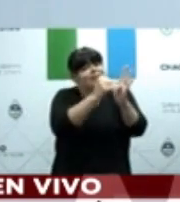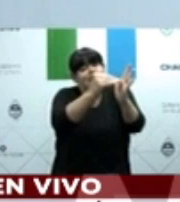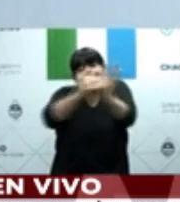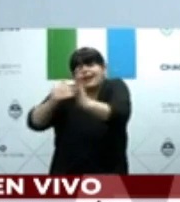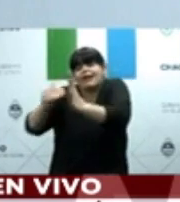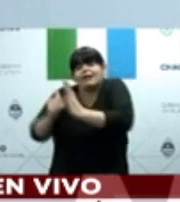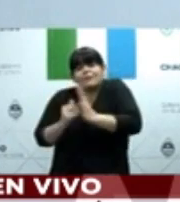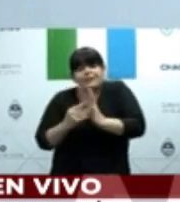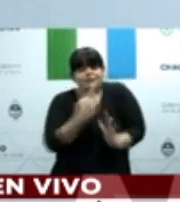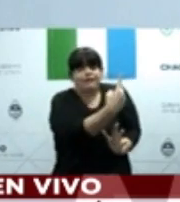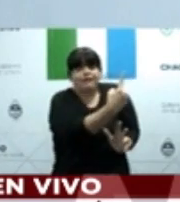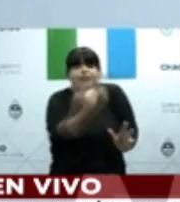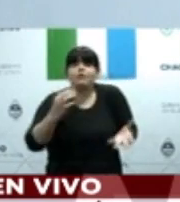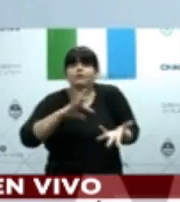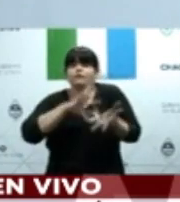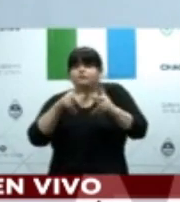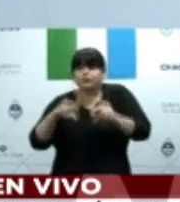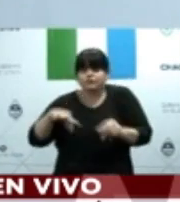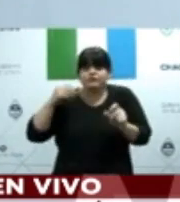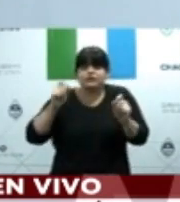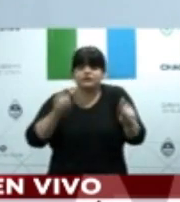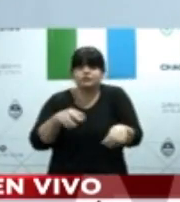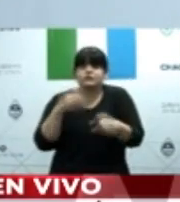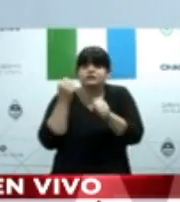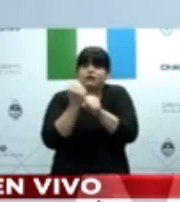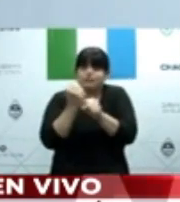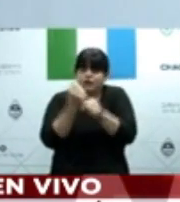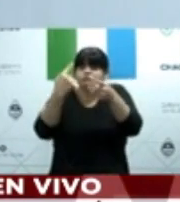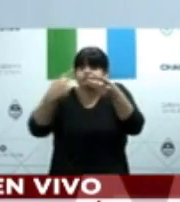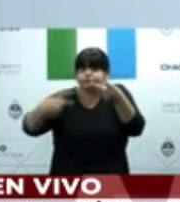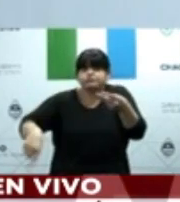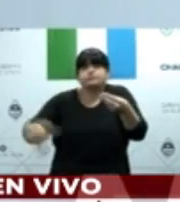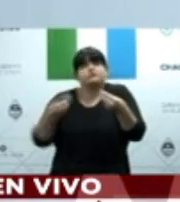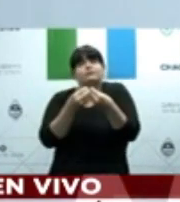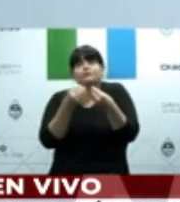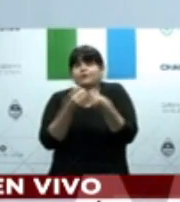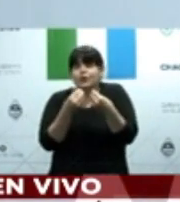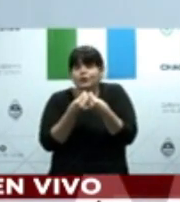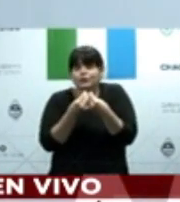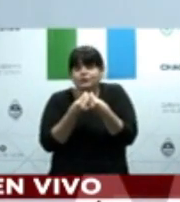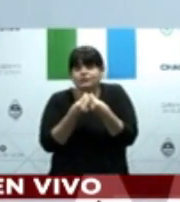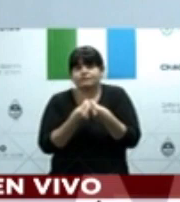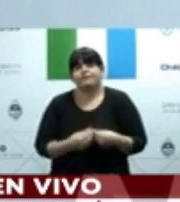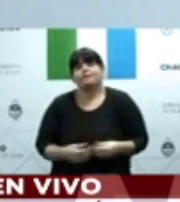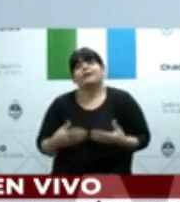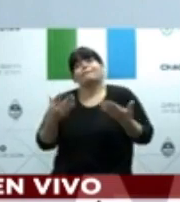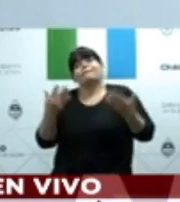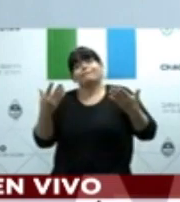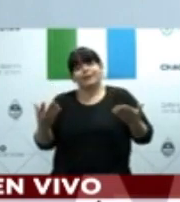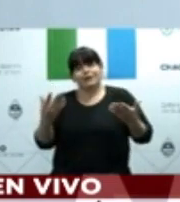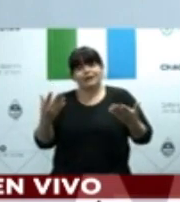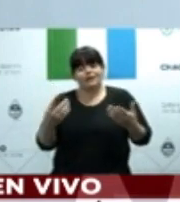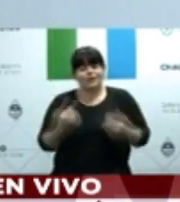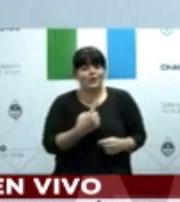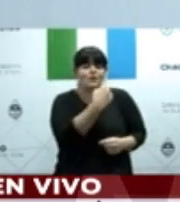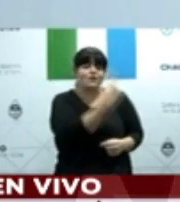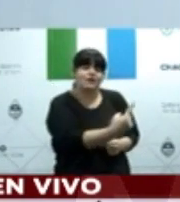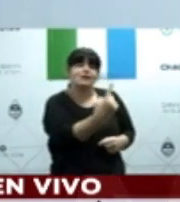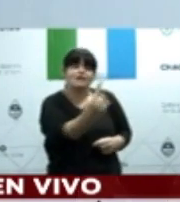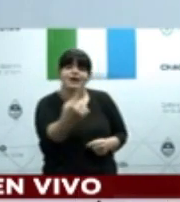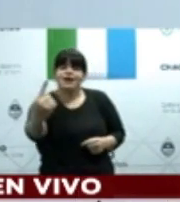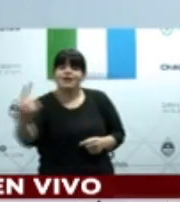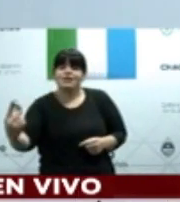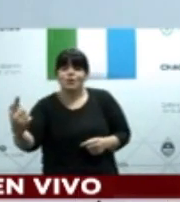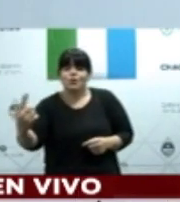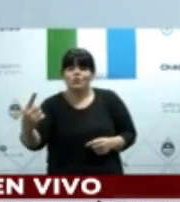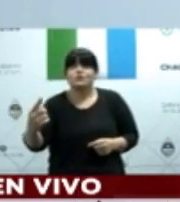absolutamente imprescindible entender que en la República Argentina y en la provincia del Chaco vamos a tener que